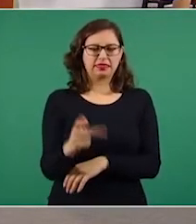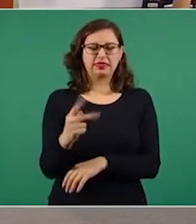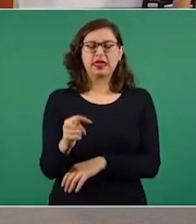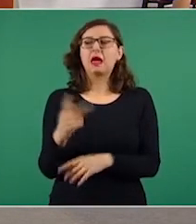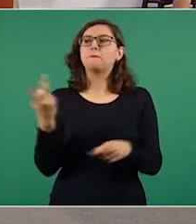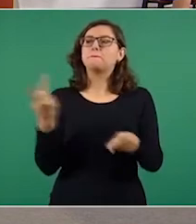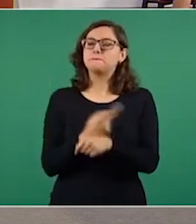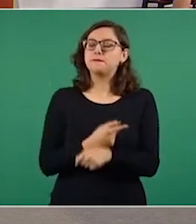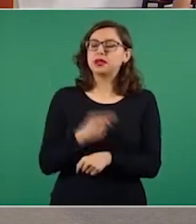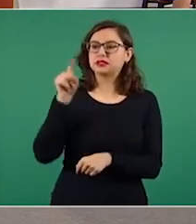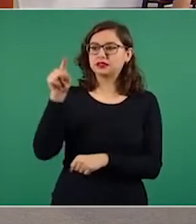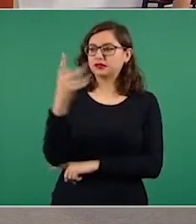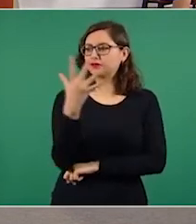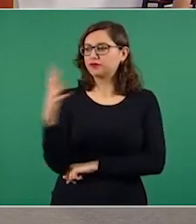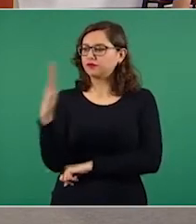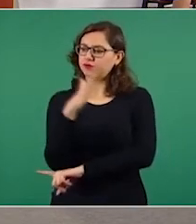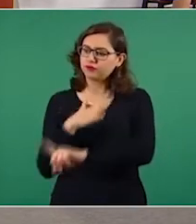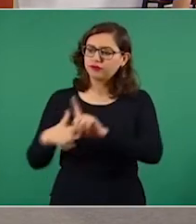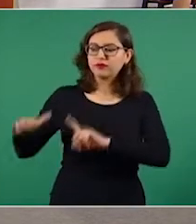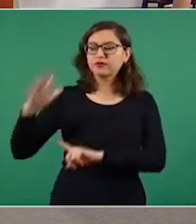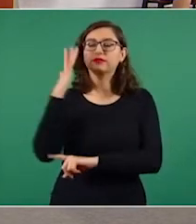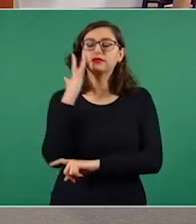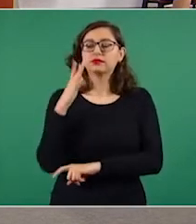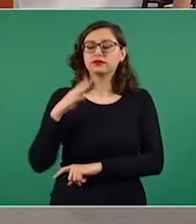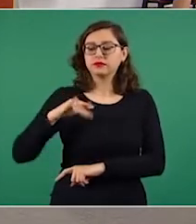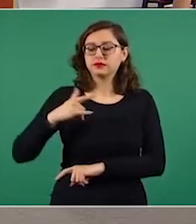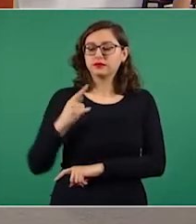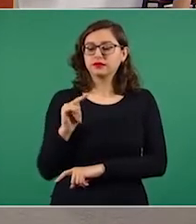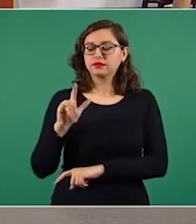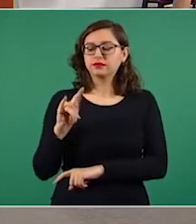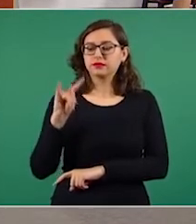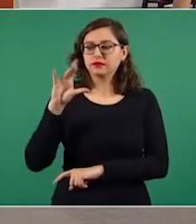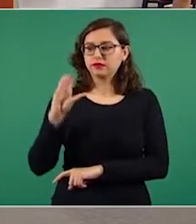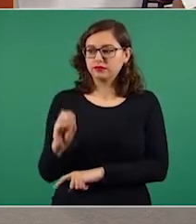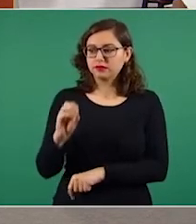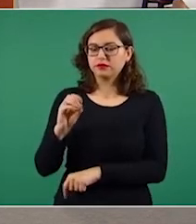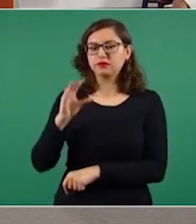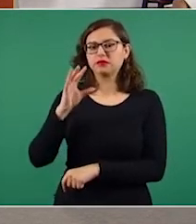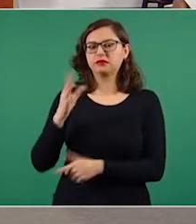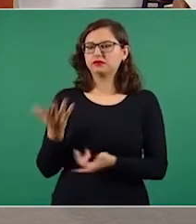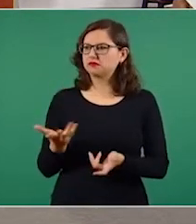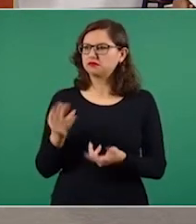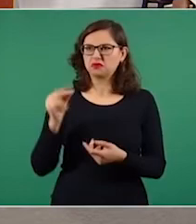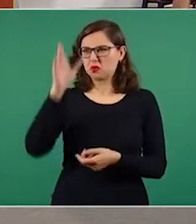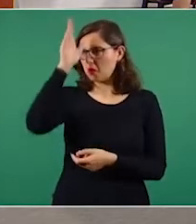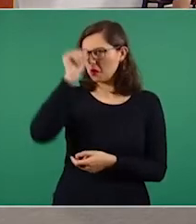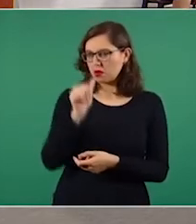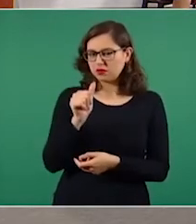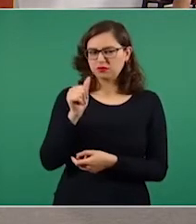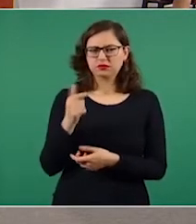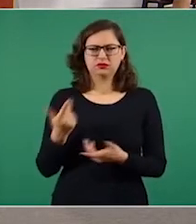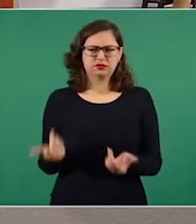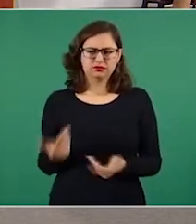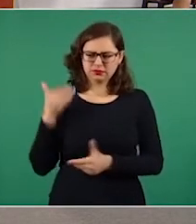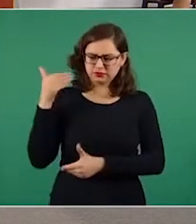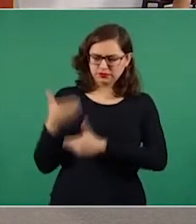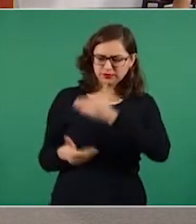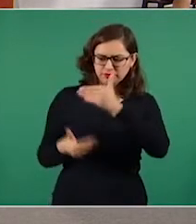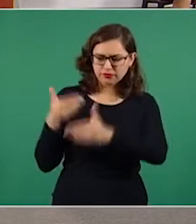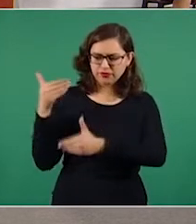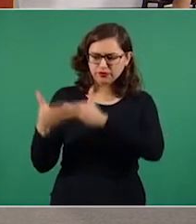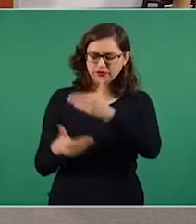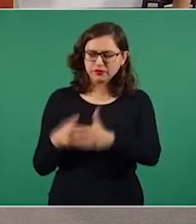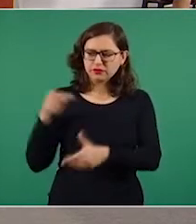de declaratoria del Área Natural Protegida en la Sierra de San Miguelito. En general, pone en duda el proceso para